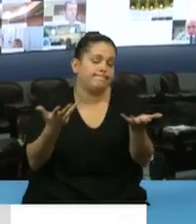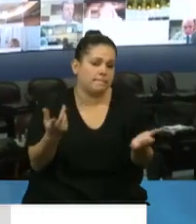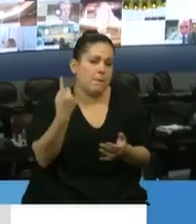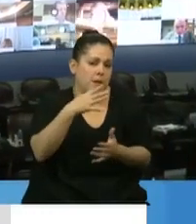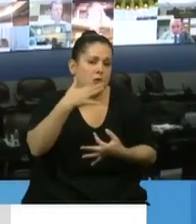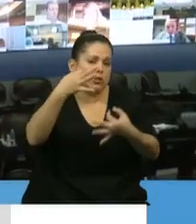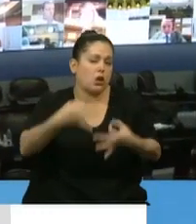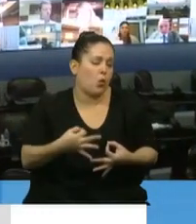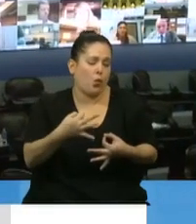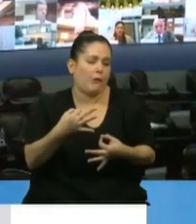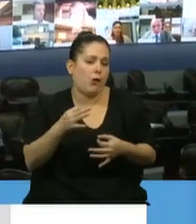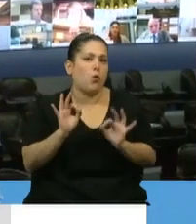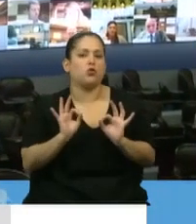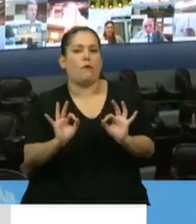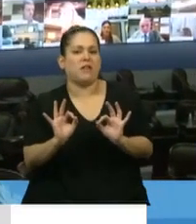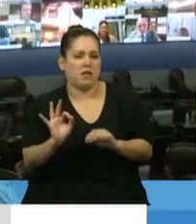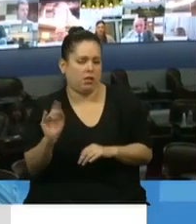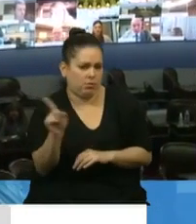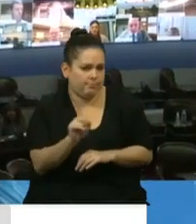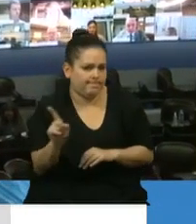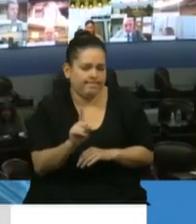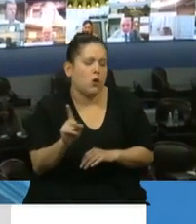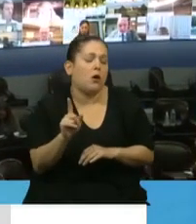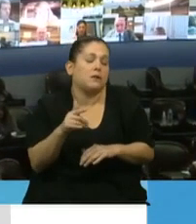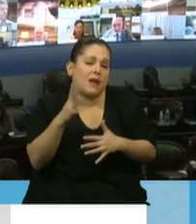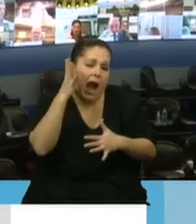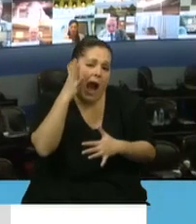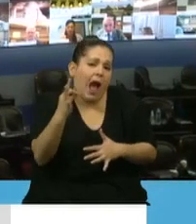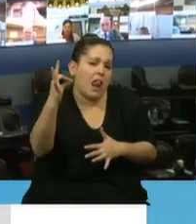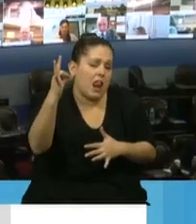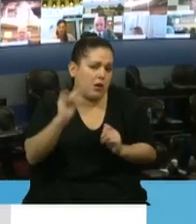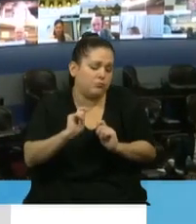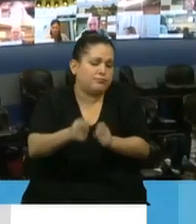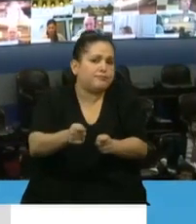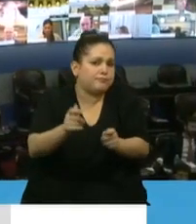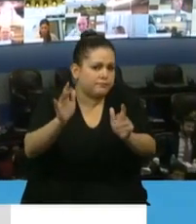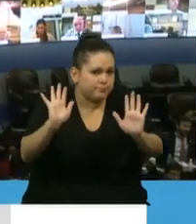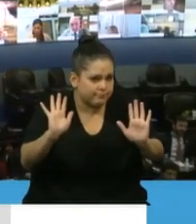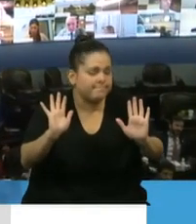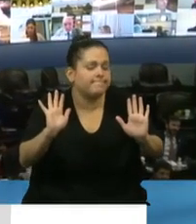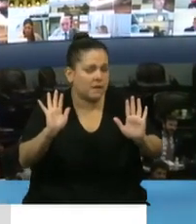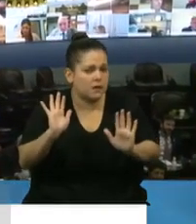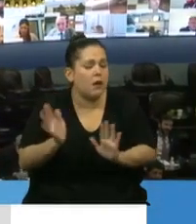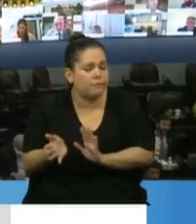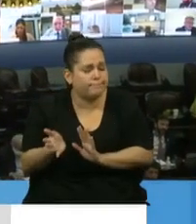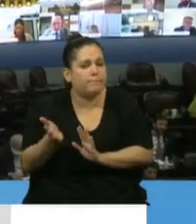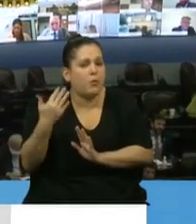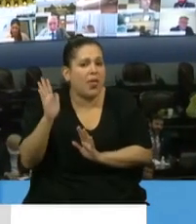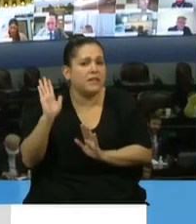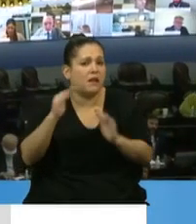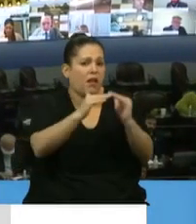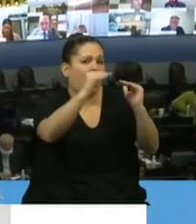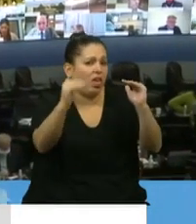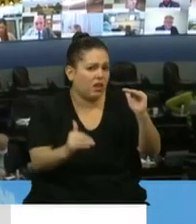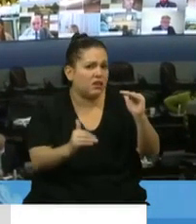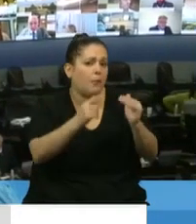insuficiente, que seguramente parcial y que en muchos casos podrá ser inequitativa con